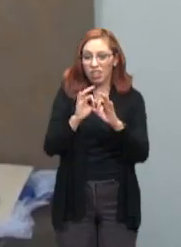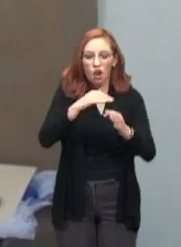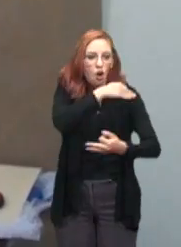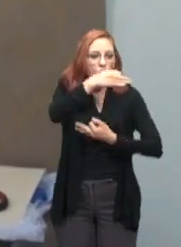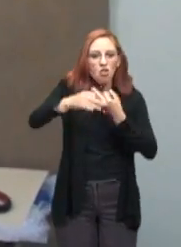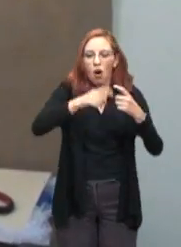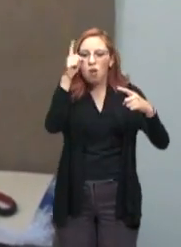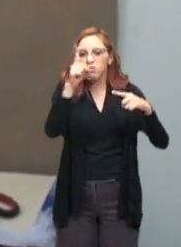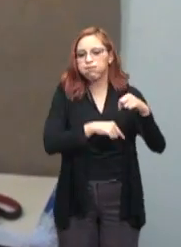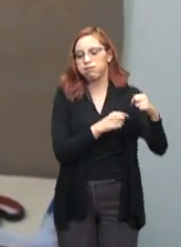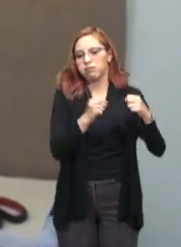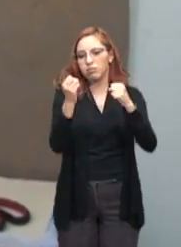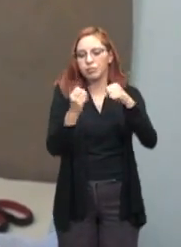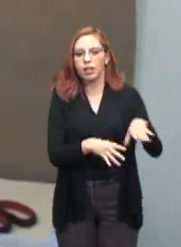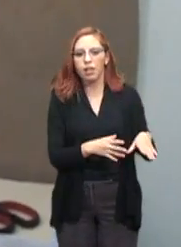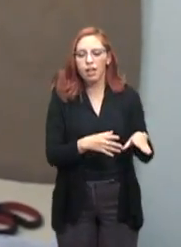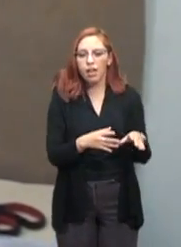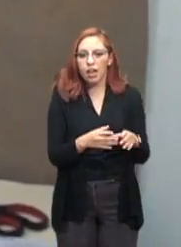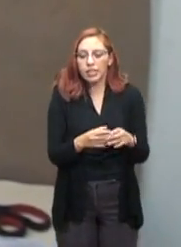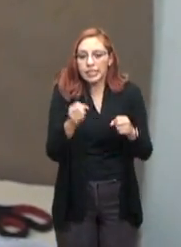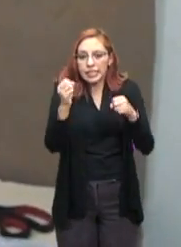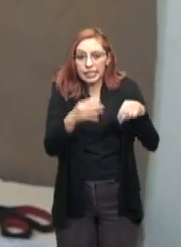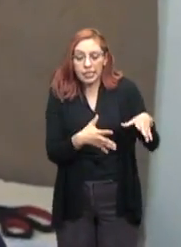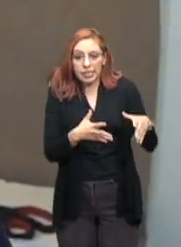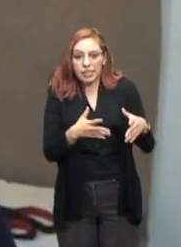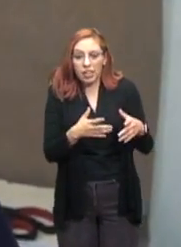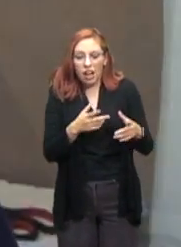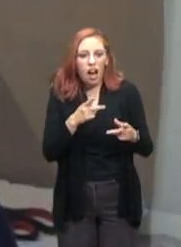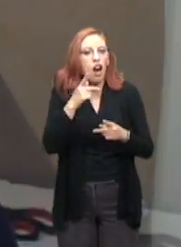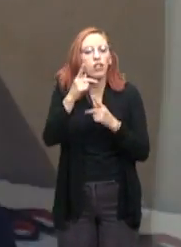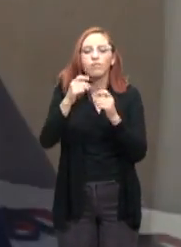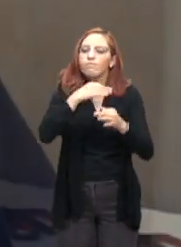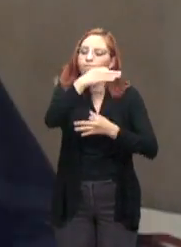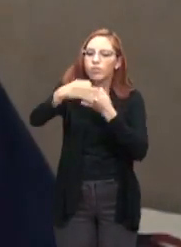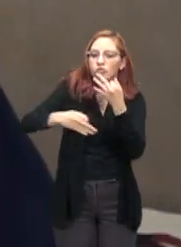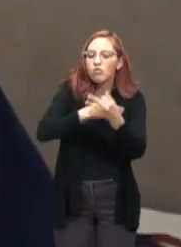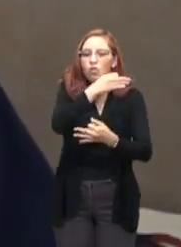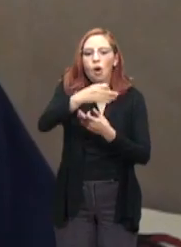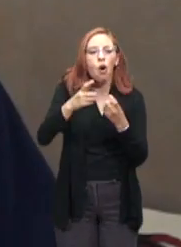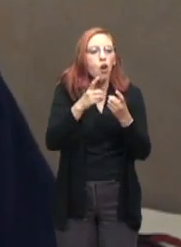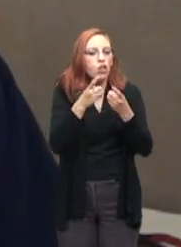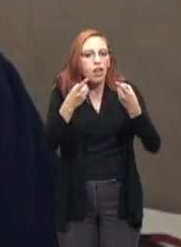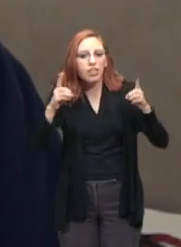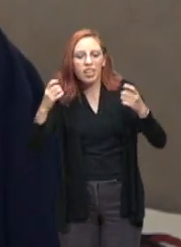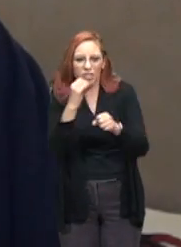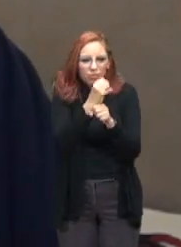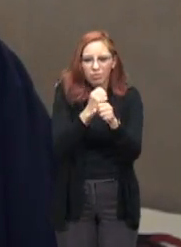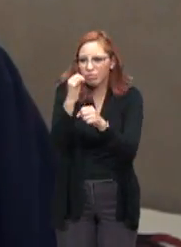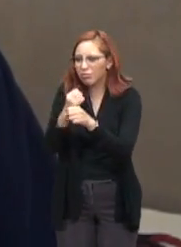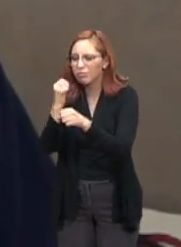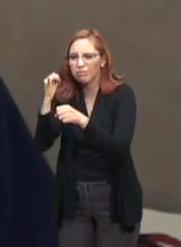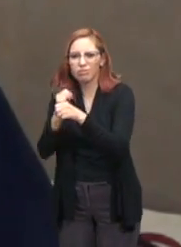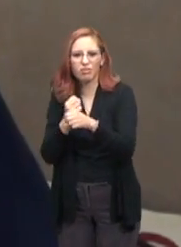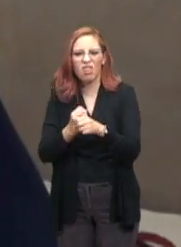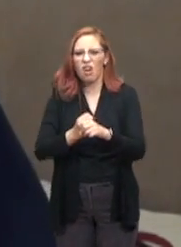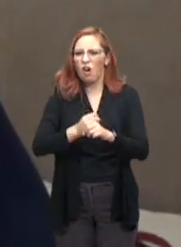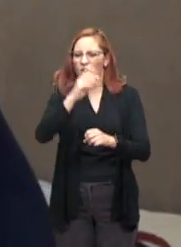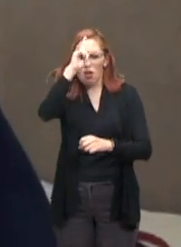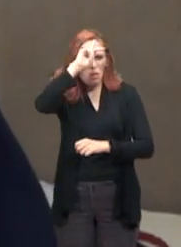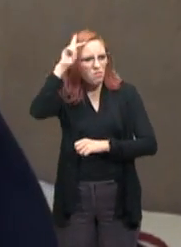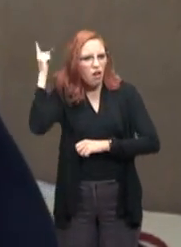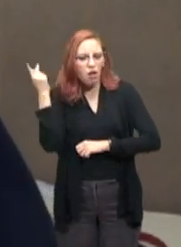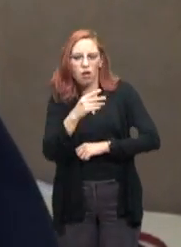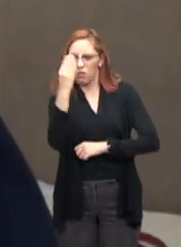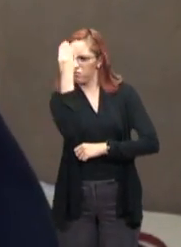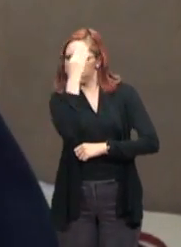Deja en el limbo a todos estos procesos de investigación. Es verdaderamente aberrante es la palabra que este